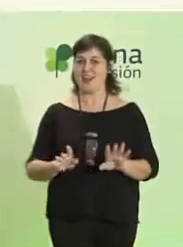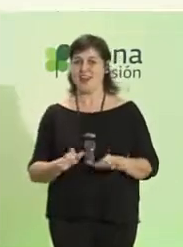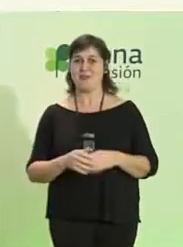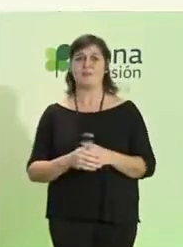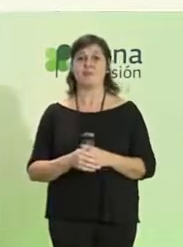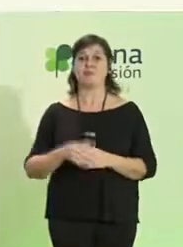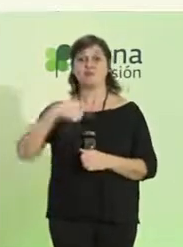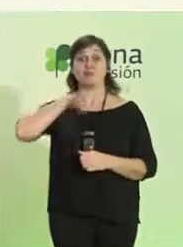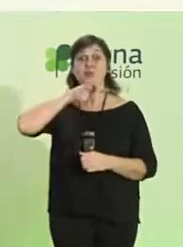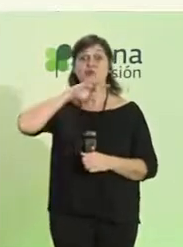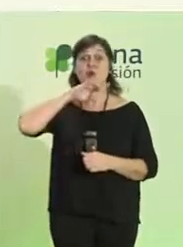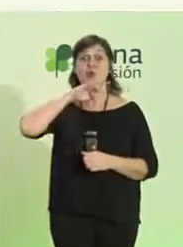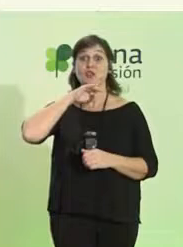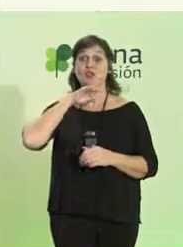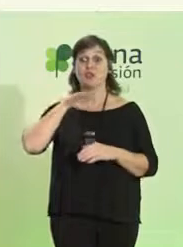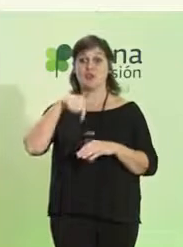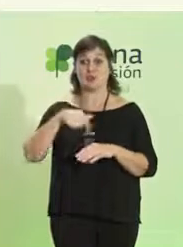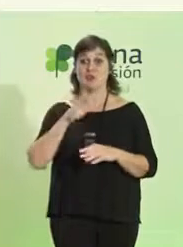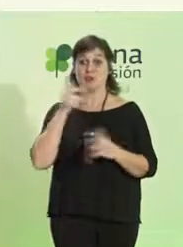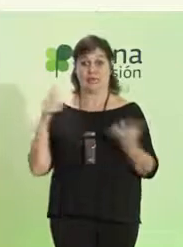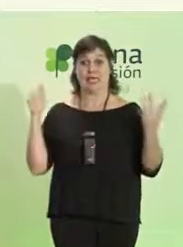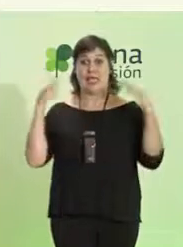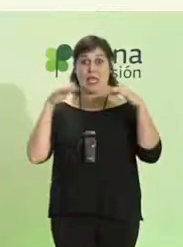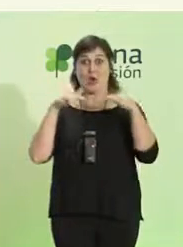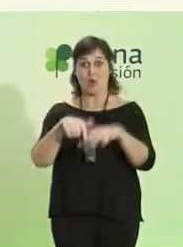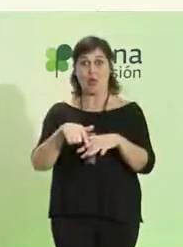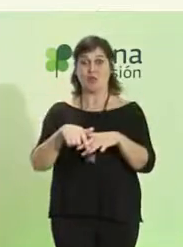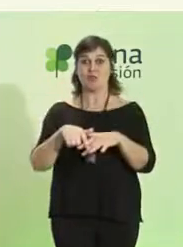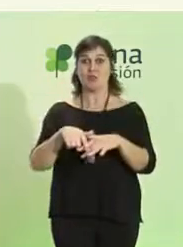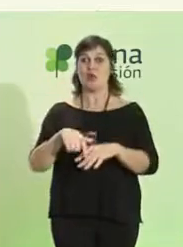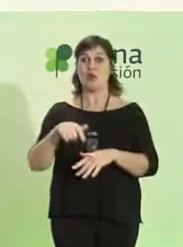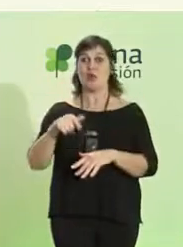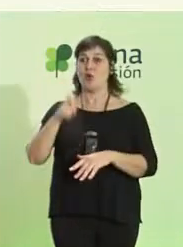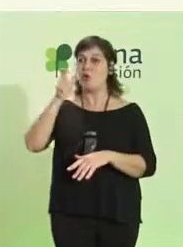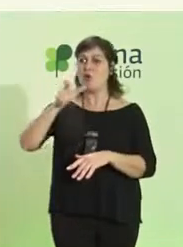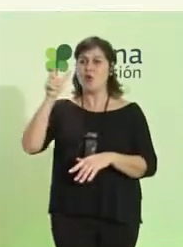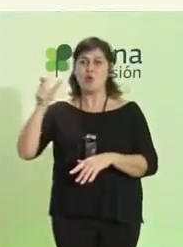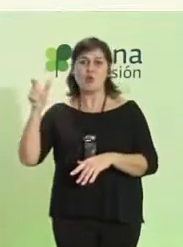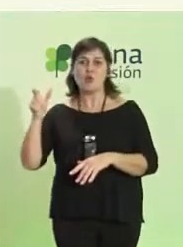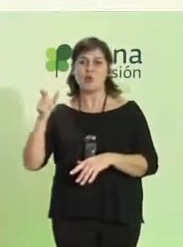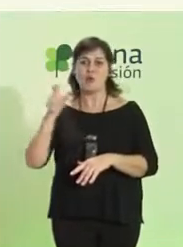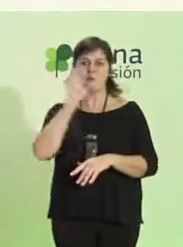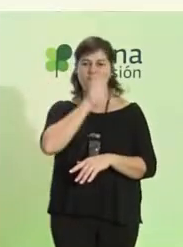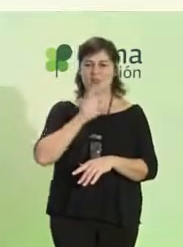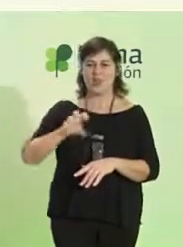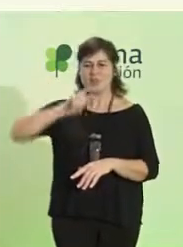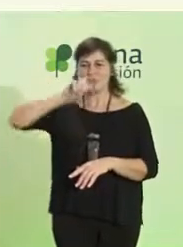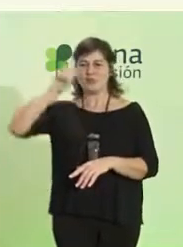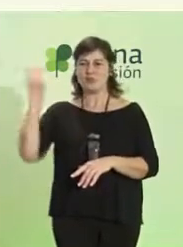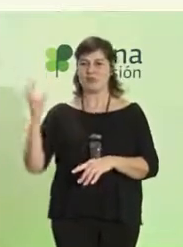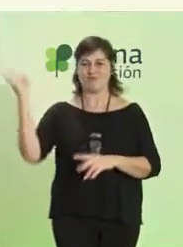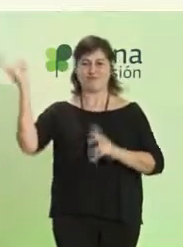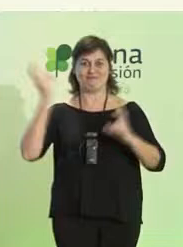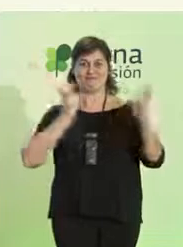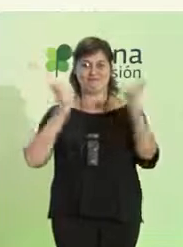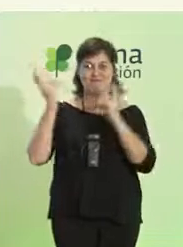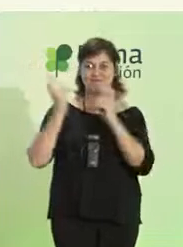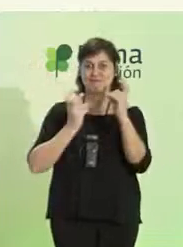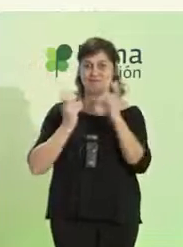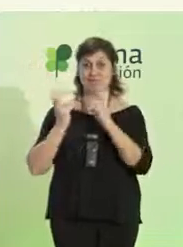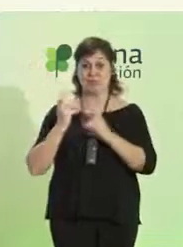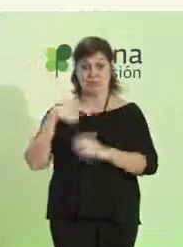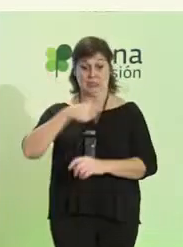contentos de acoger este encuentro en el que habéis venido, gente, de tantos países y de tantos lugares